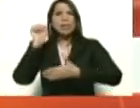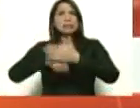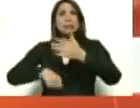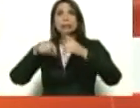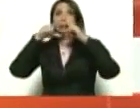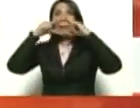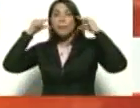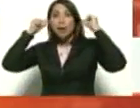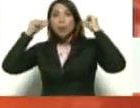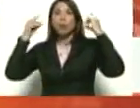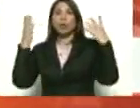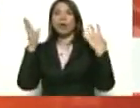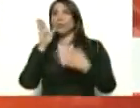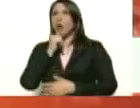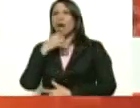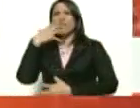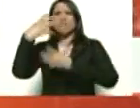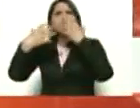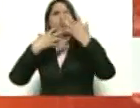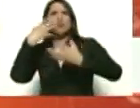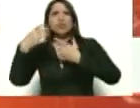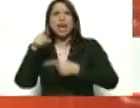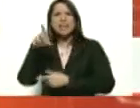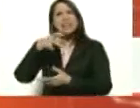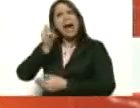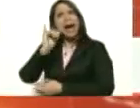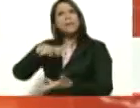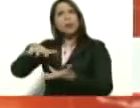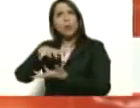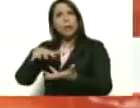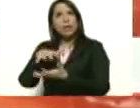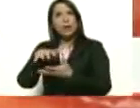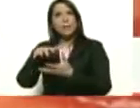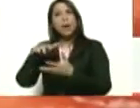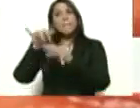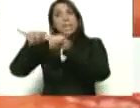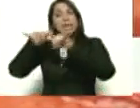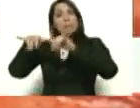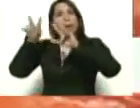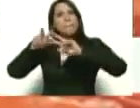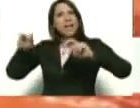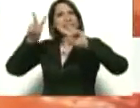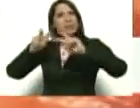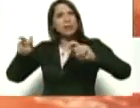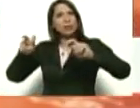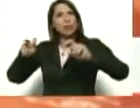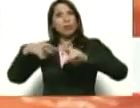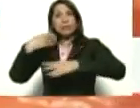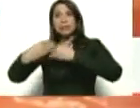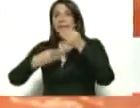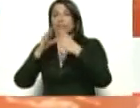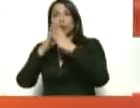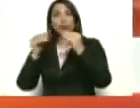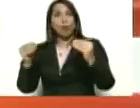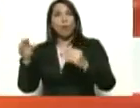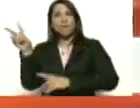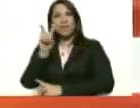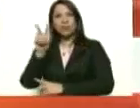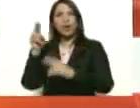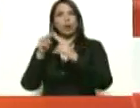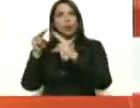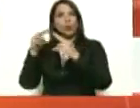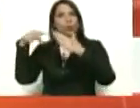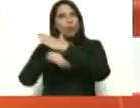una bullaranga, de ahí hay un problema. Y ahí mismo se investigó y se hizo todo lo que ya Venezuela conoce.